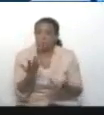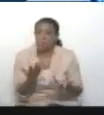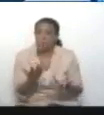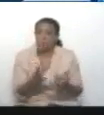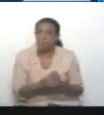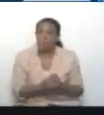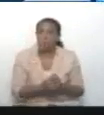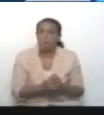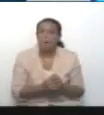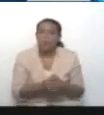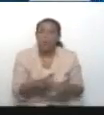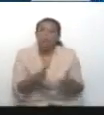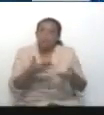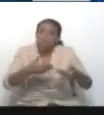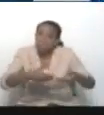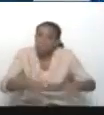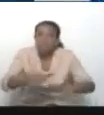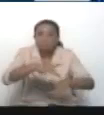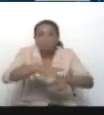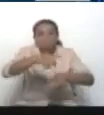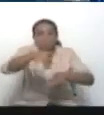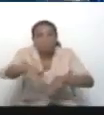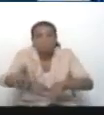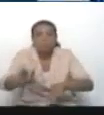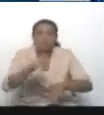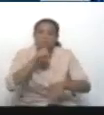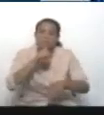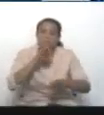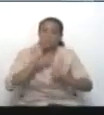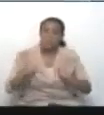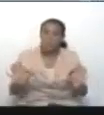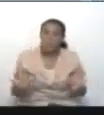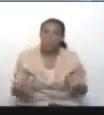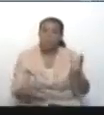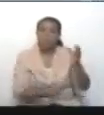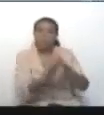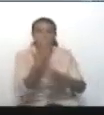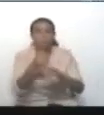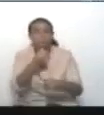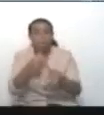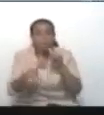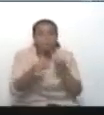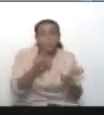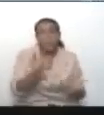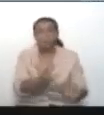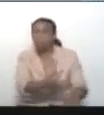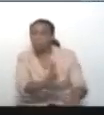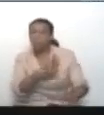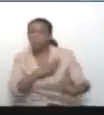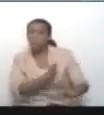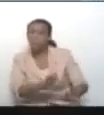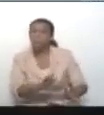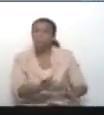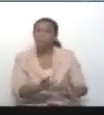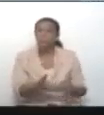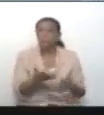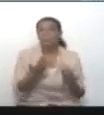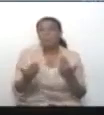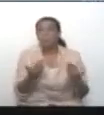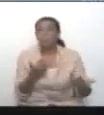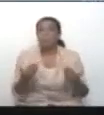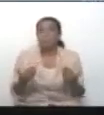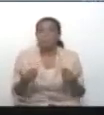Solamente dejo fluir las informaciones que vayan surgiendo correspondientemente